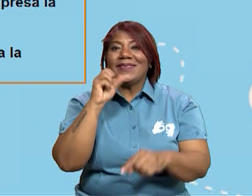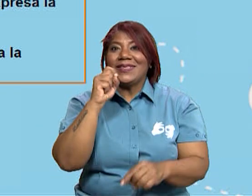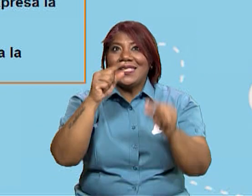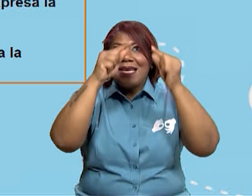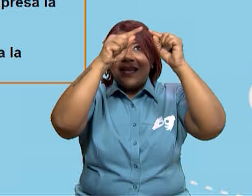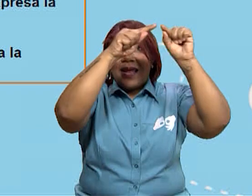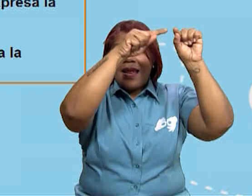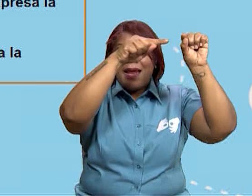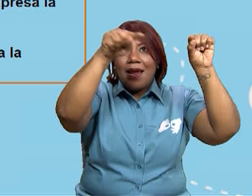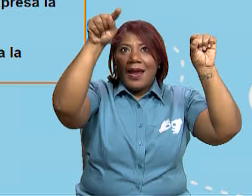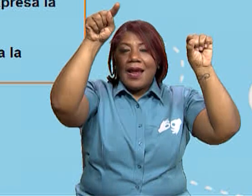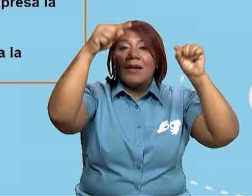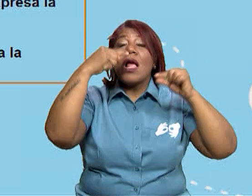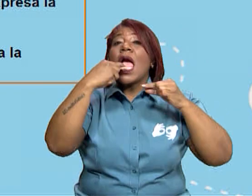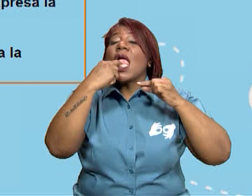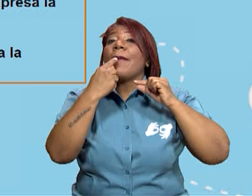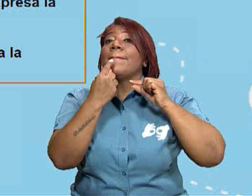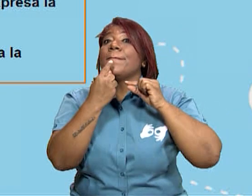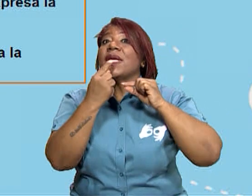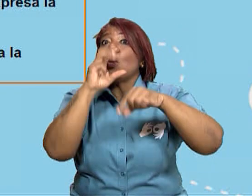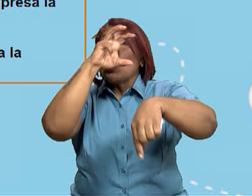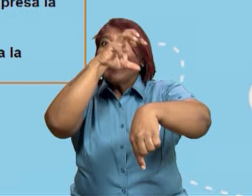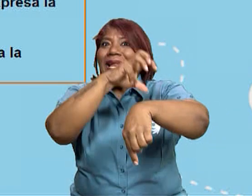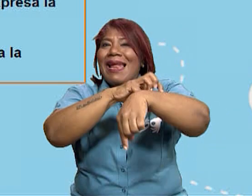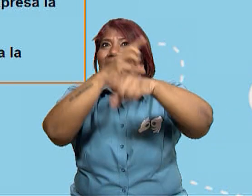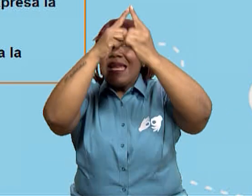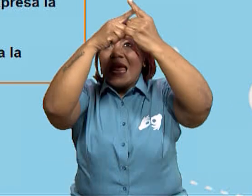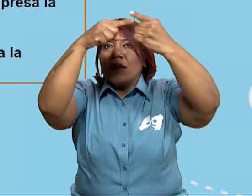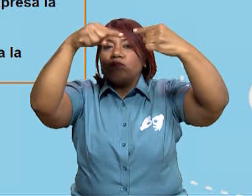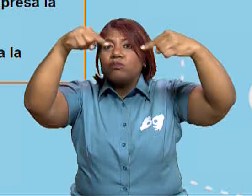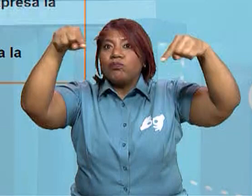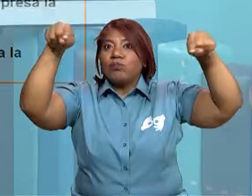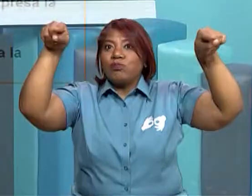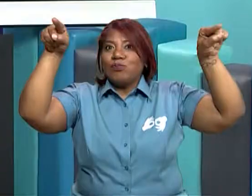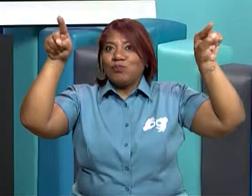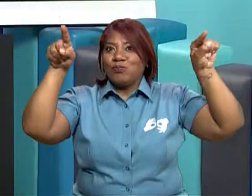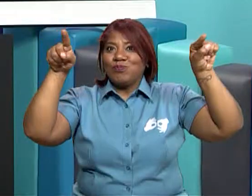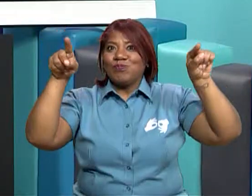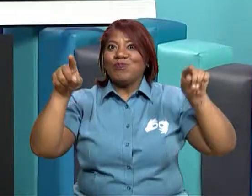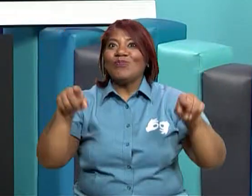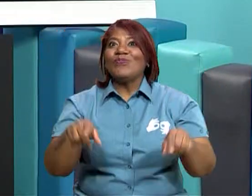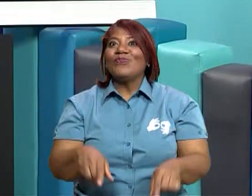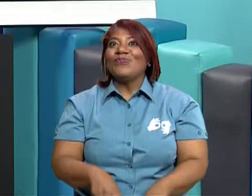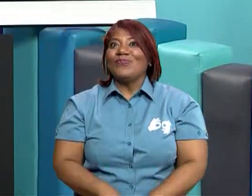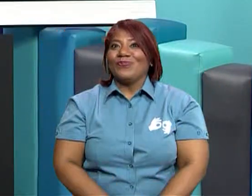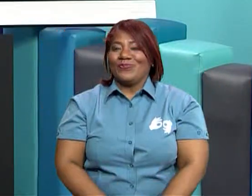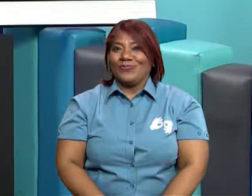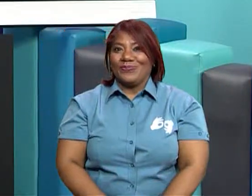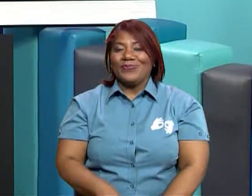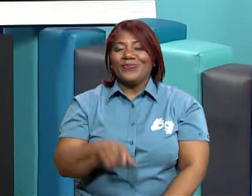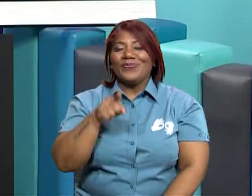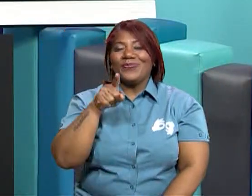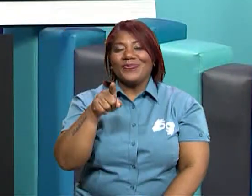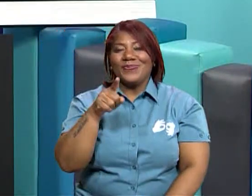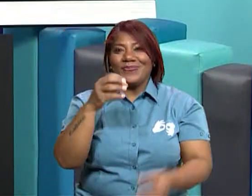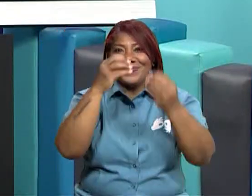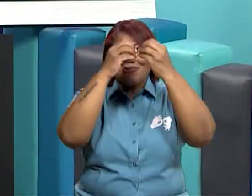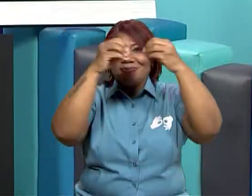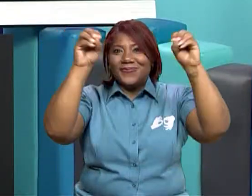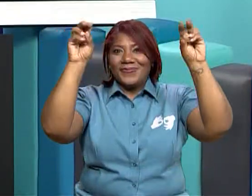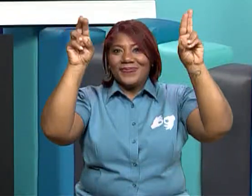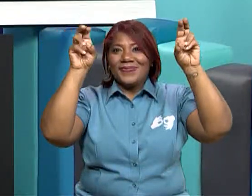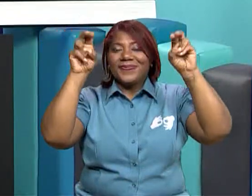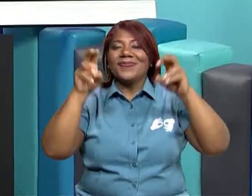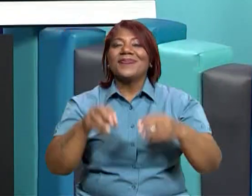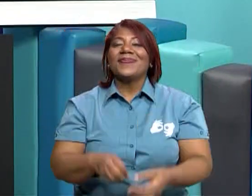nacional, específicamente en el pico de la águila arpía, allí hay una cinta